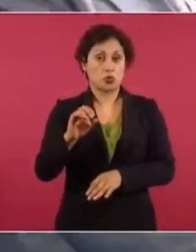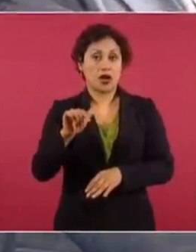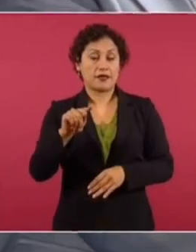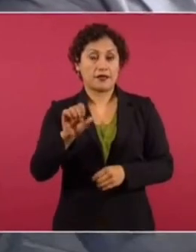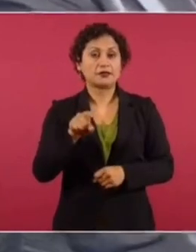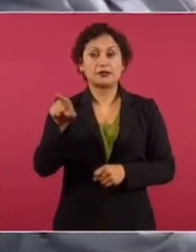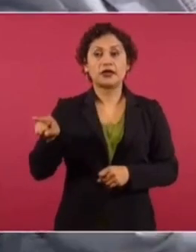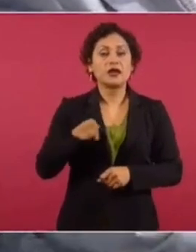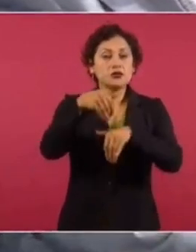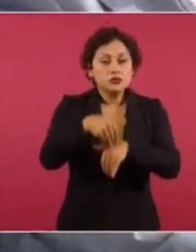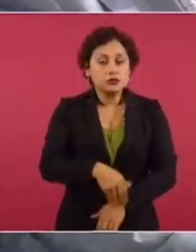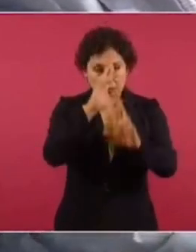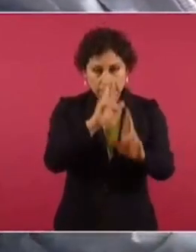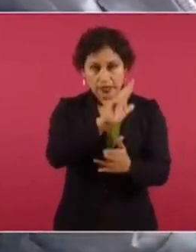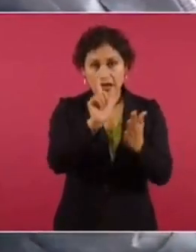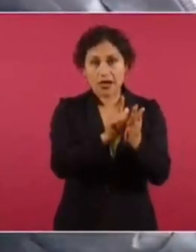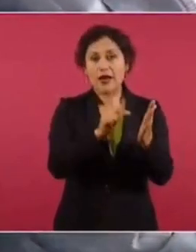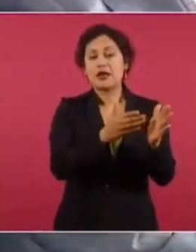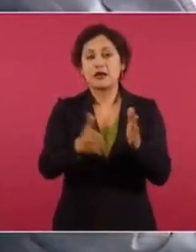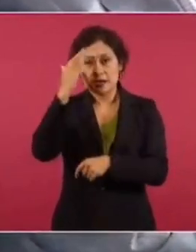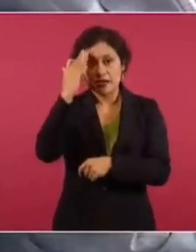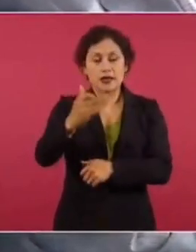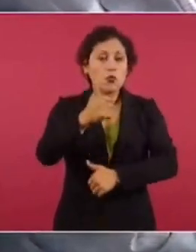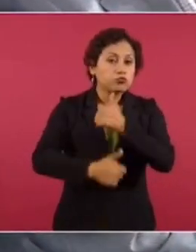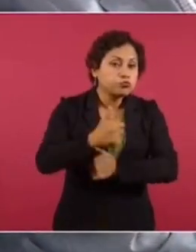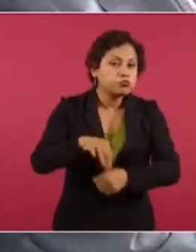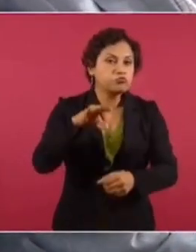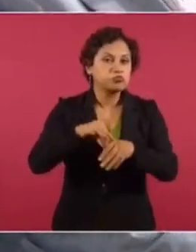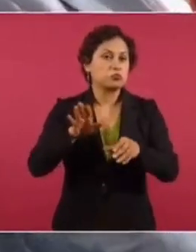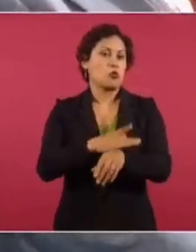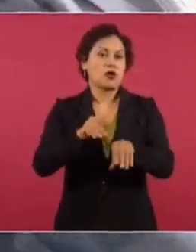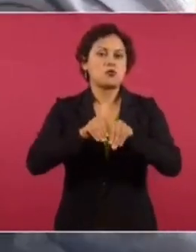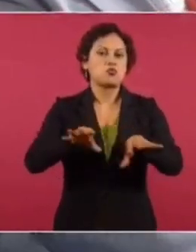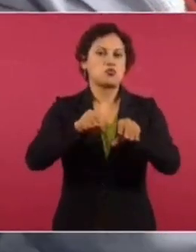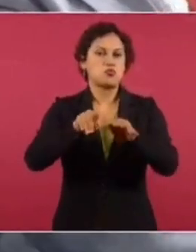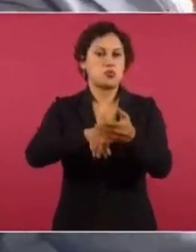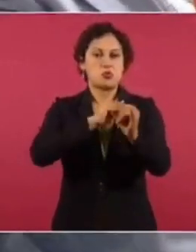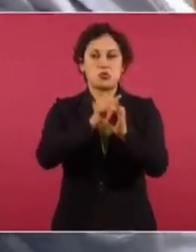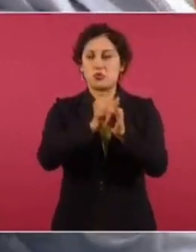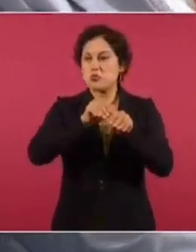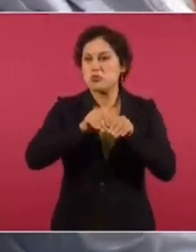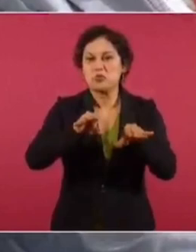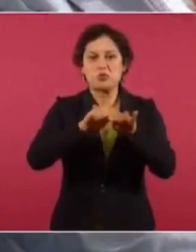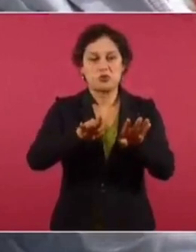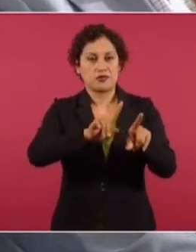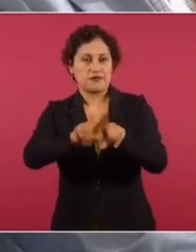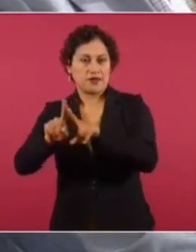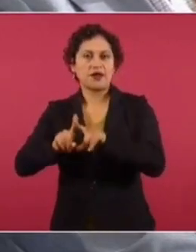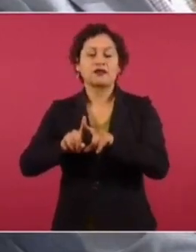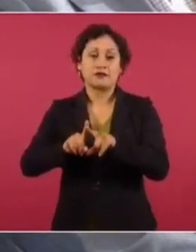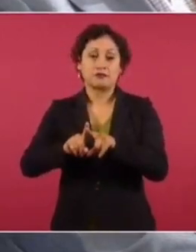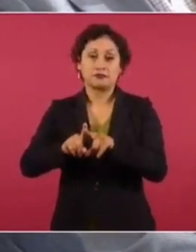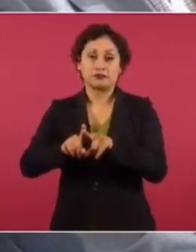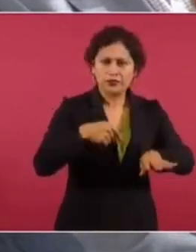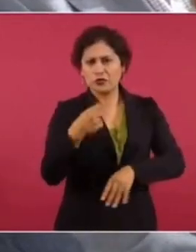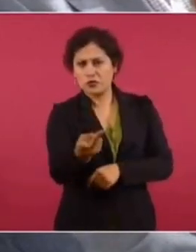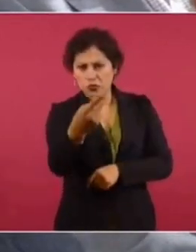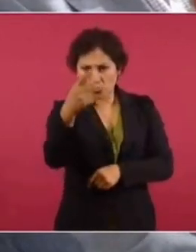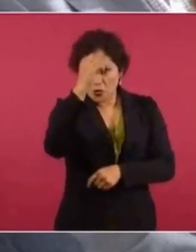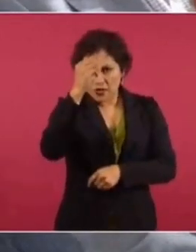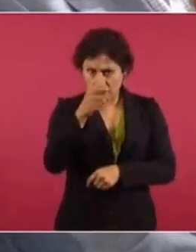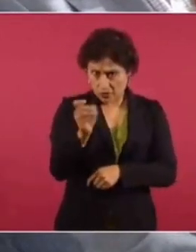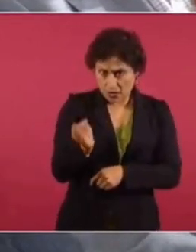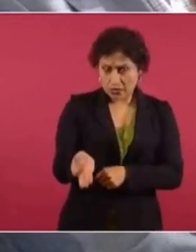al pie de la letra los tiempos electorales, esto en el sentido de que han desplegado espectaculares, publicidad en redes y todo tipo de actos previos a que se define un candidato.